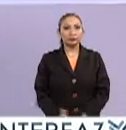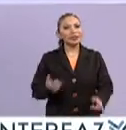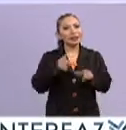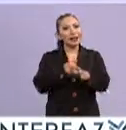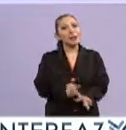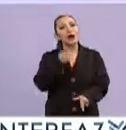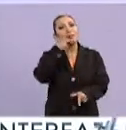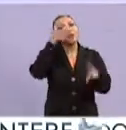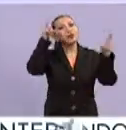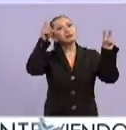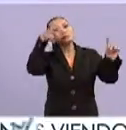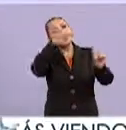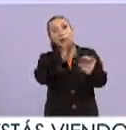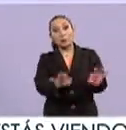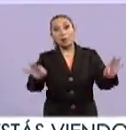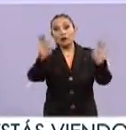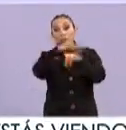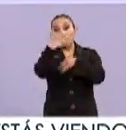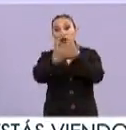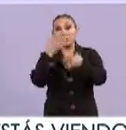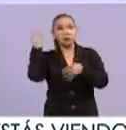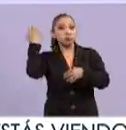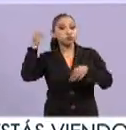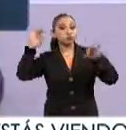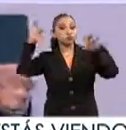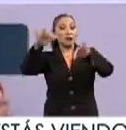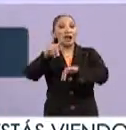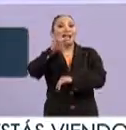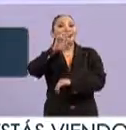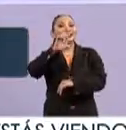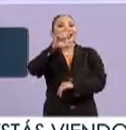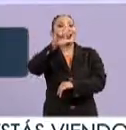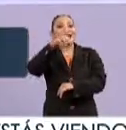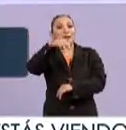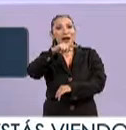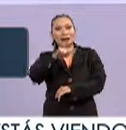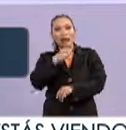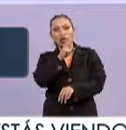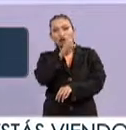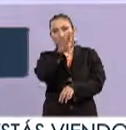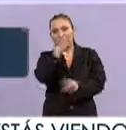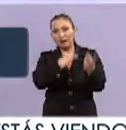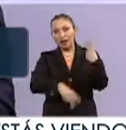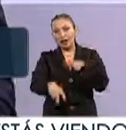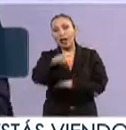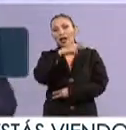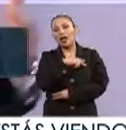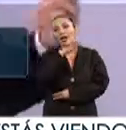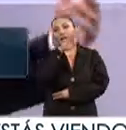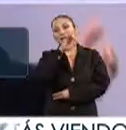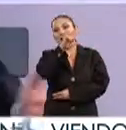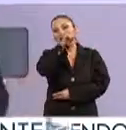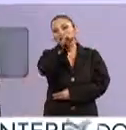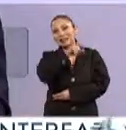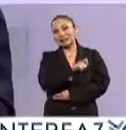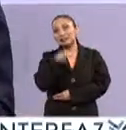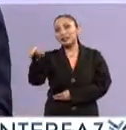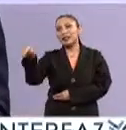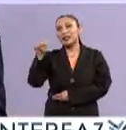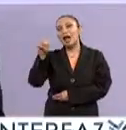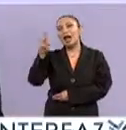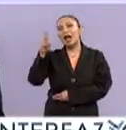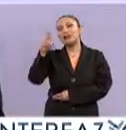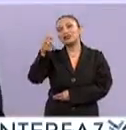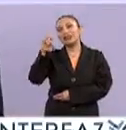Continuamos hablando sobre este importantísimo congreso de telemática. Tenemos al doctor Miguel Félix Mata Rivero y el doctor Andrés